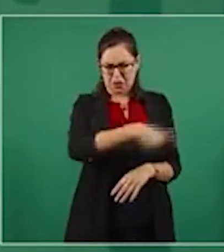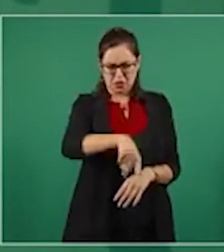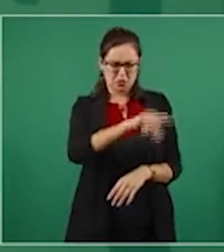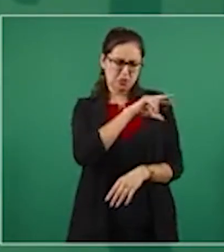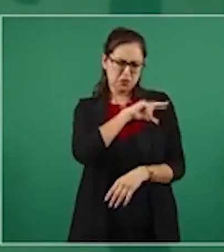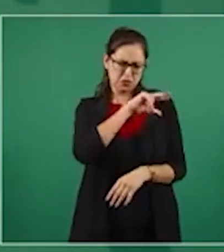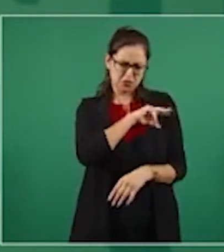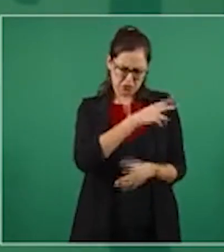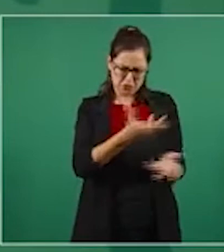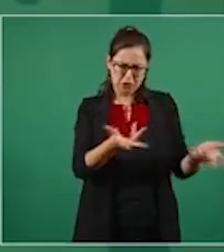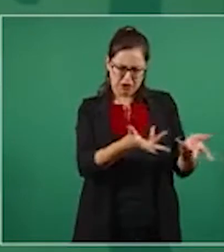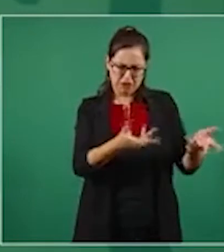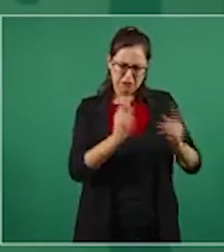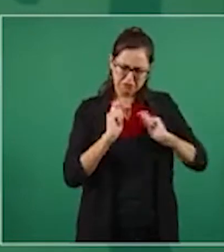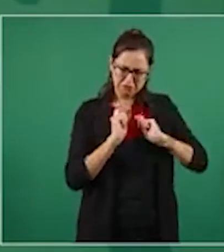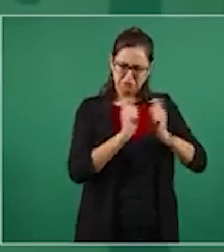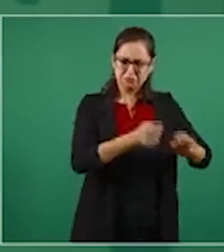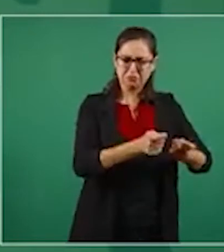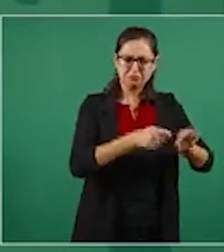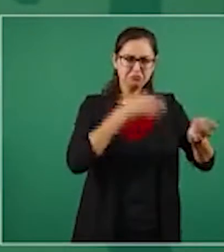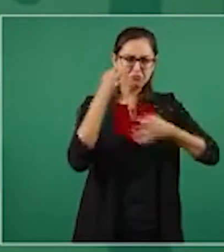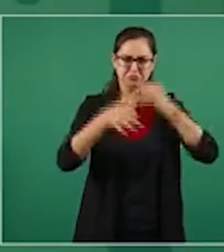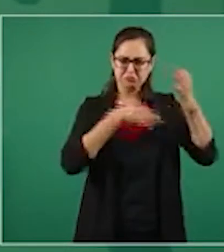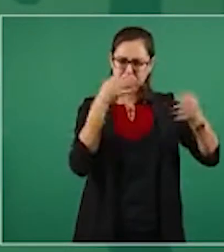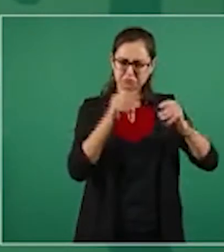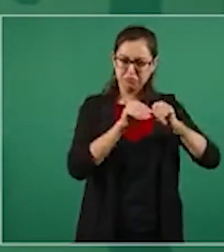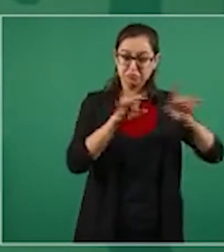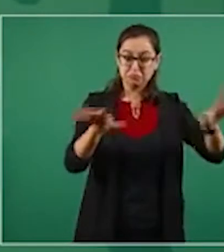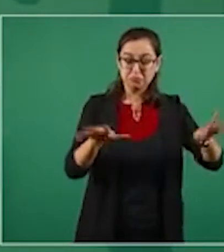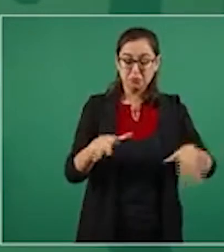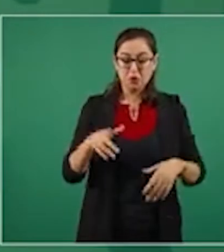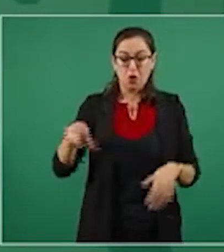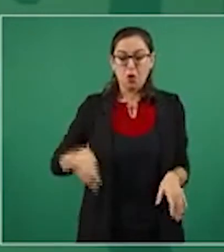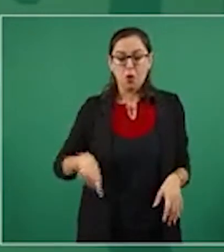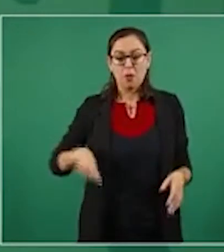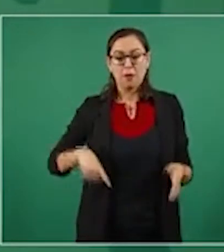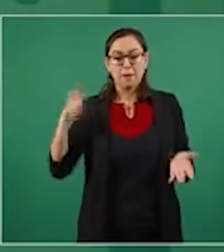pesos al año en publicidad.